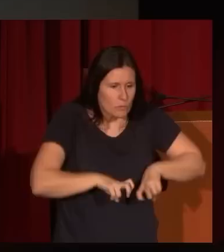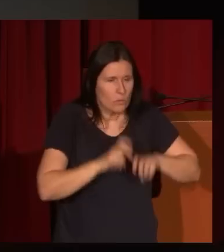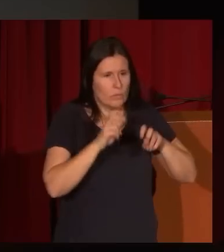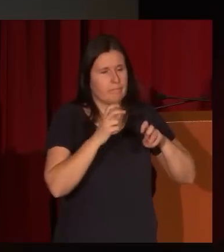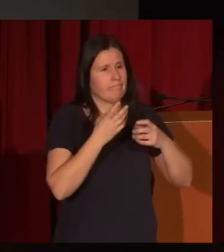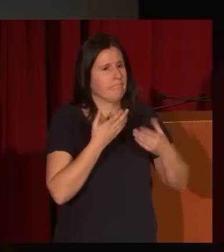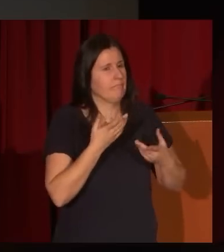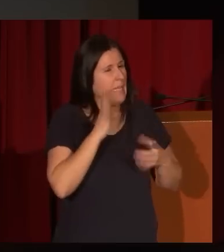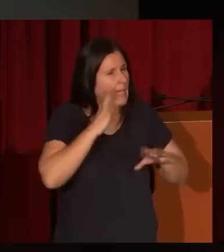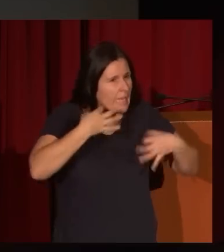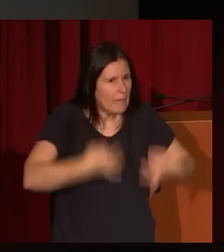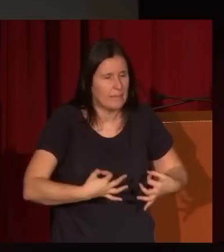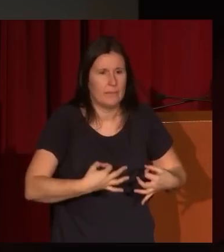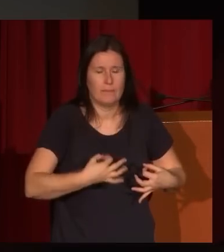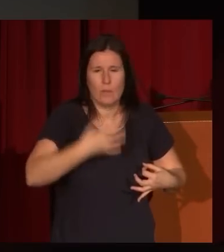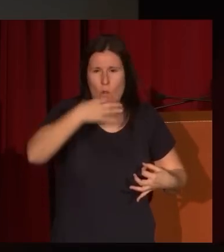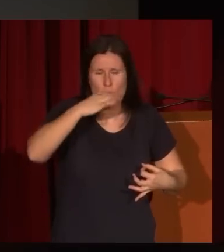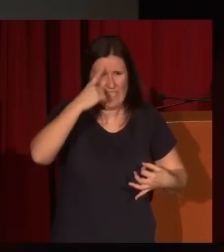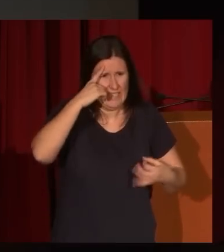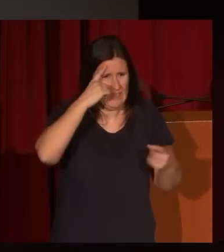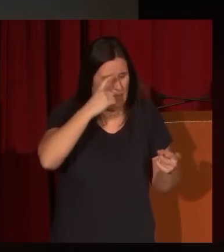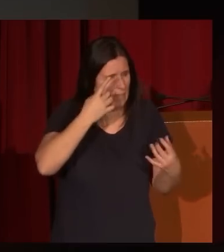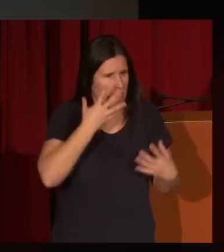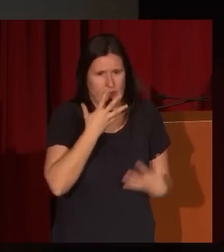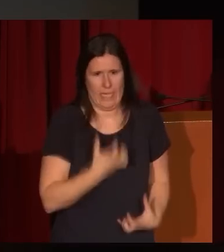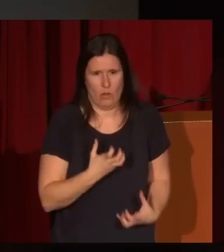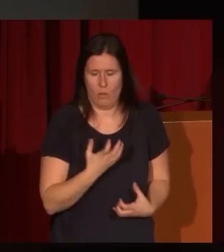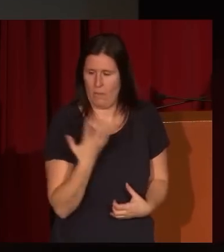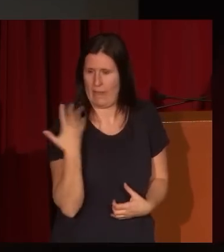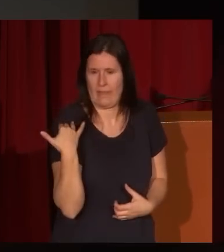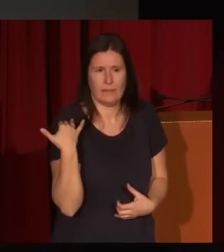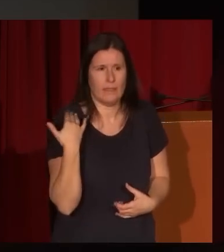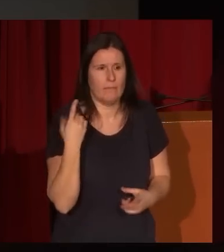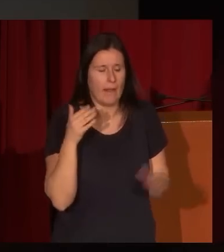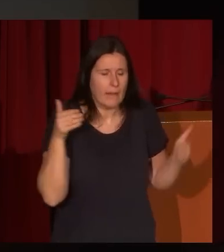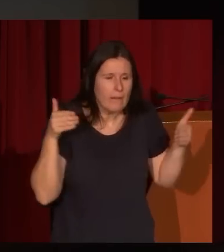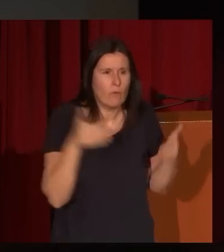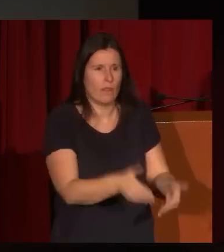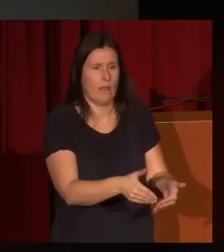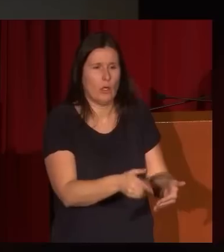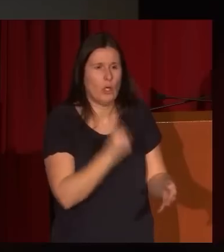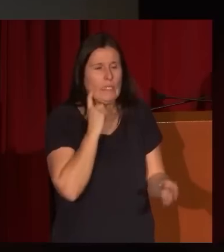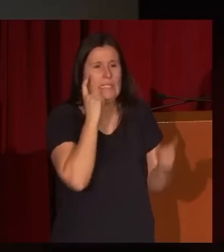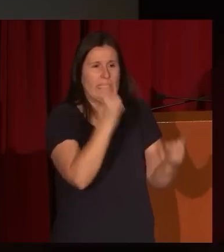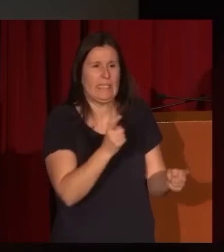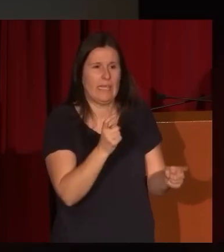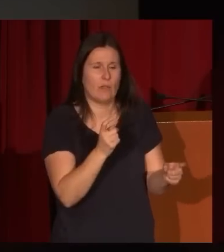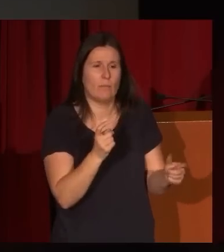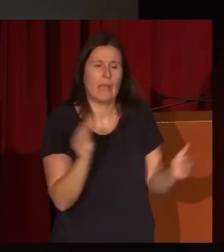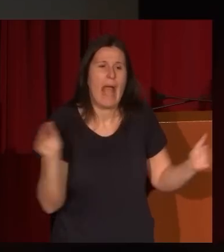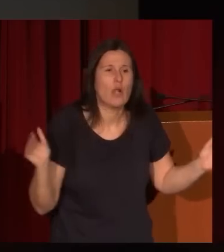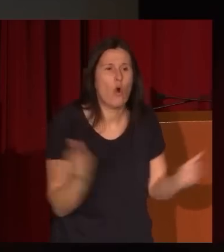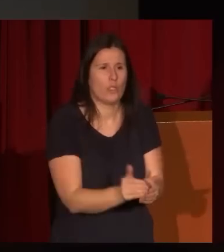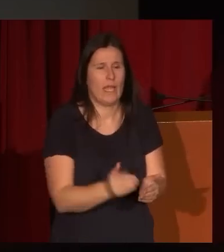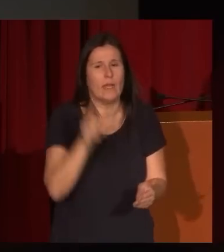el único intento serio, más reciente, en abordar o en intentar acotar la